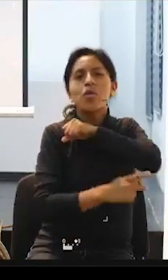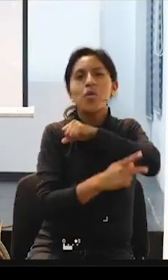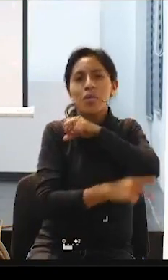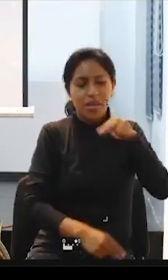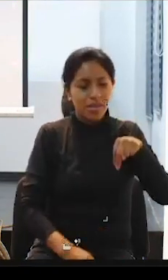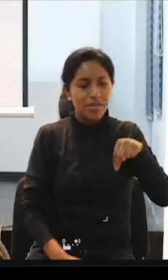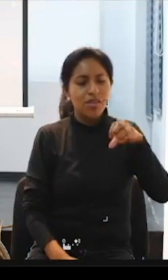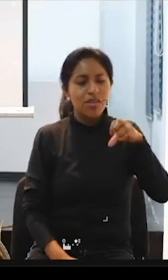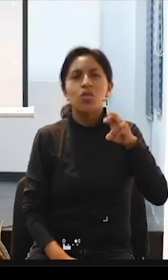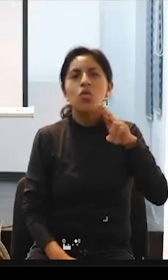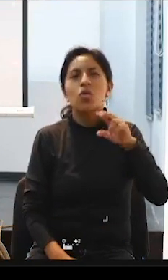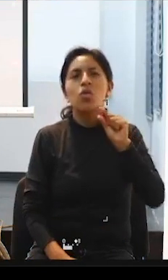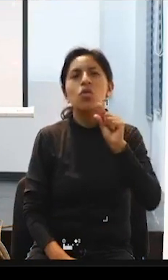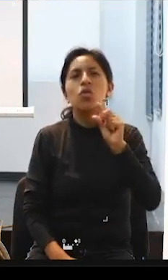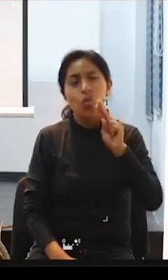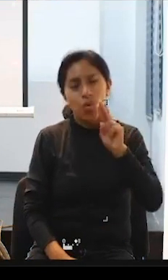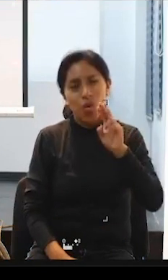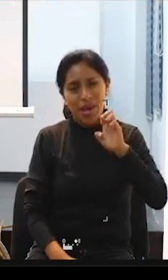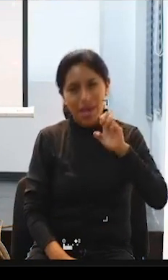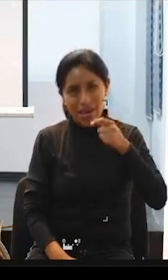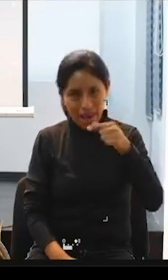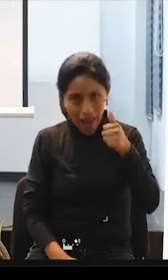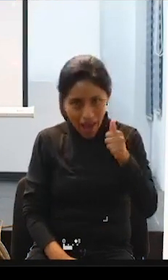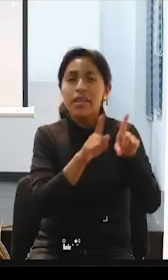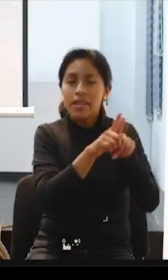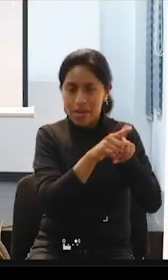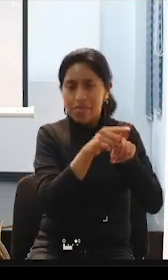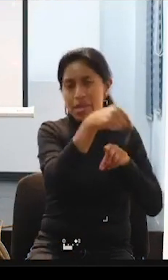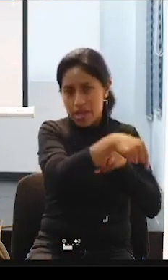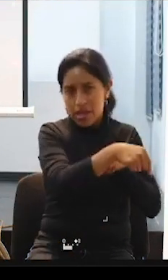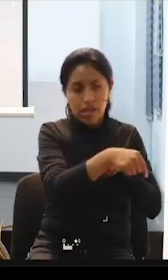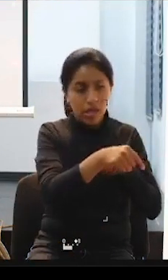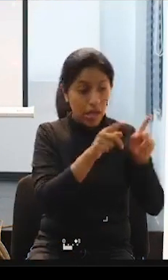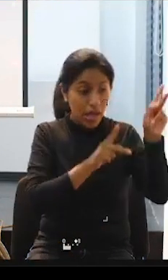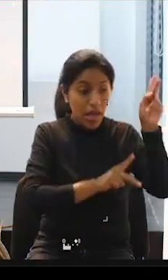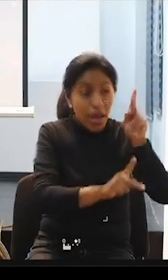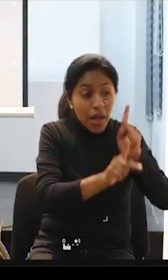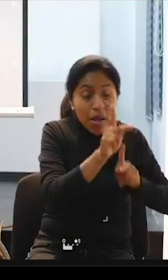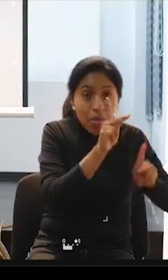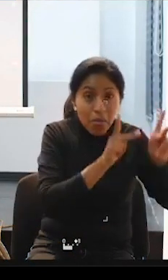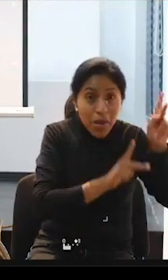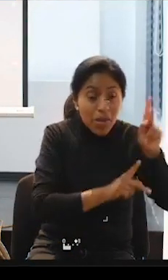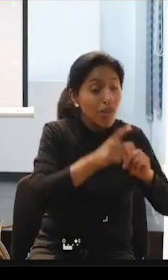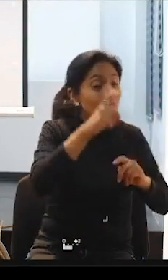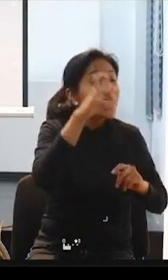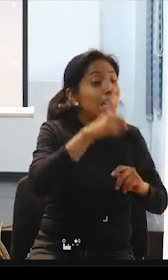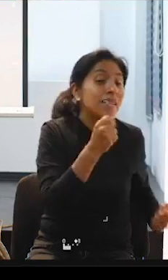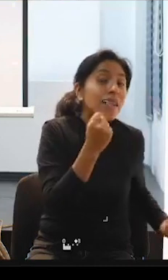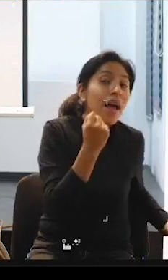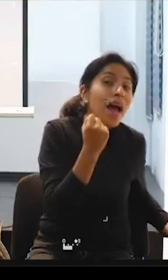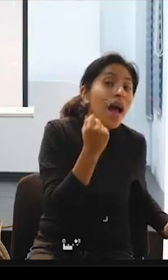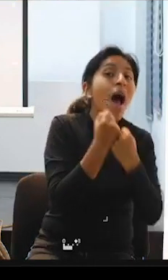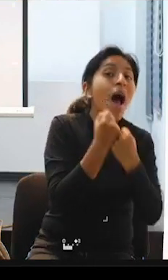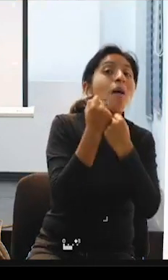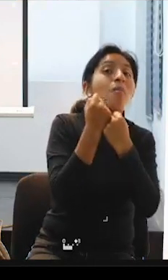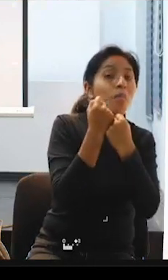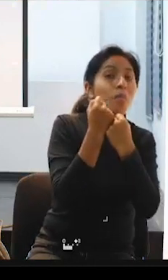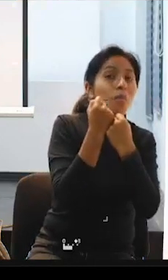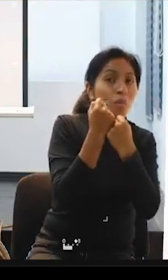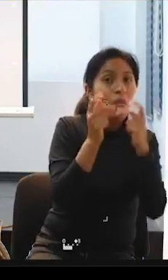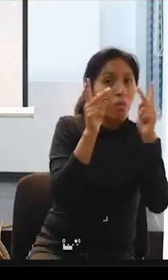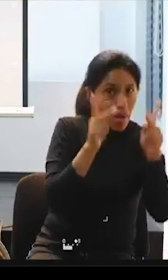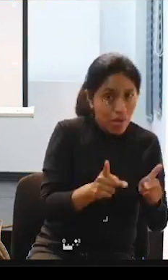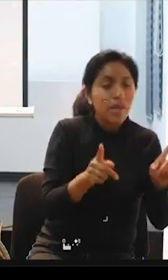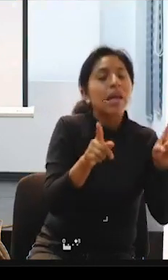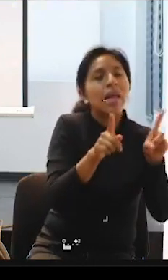de vida independiente, donde personas con necesidad de asistencia personal, muchas horas, pues, tienen